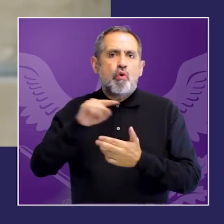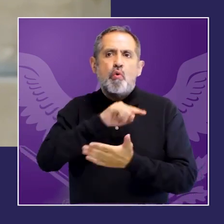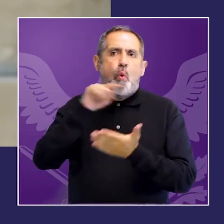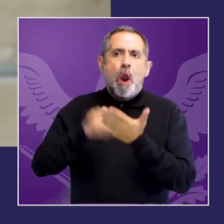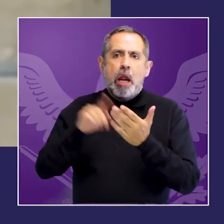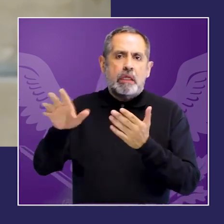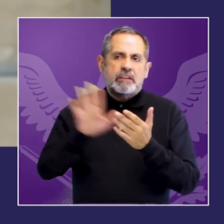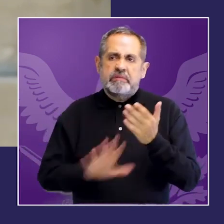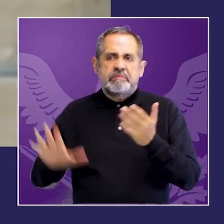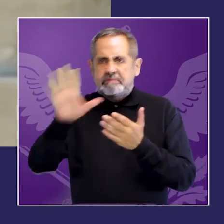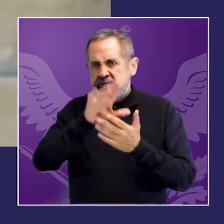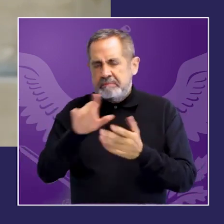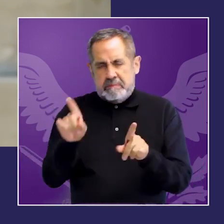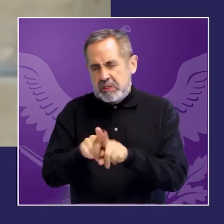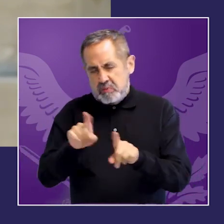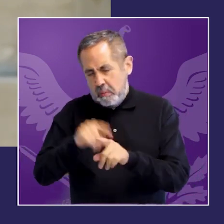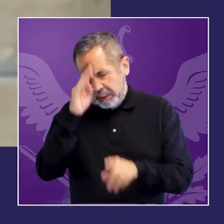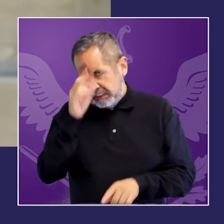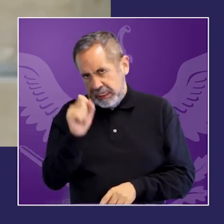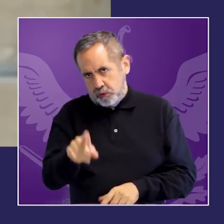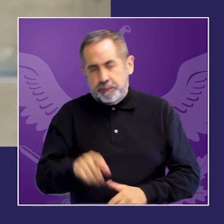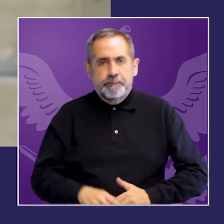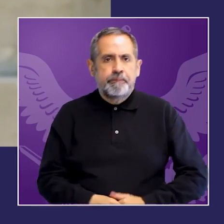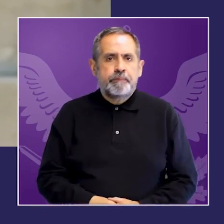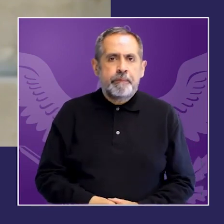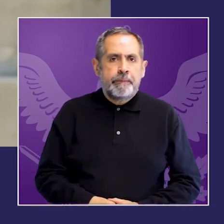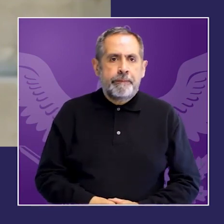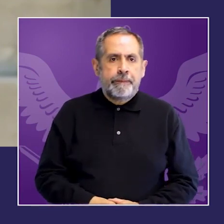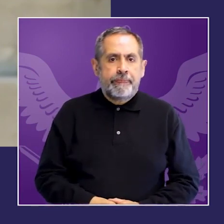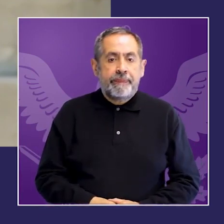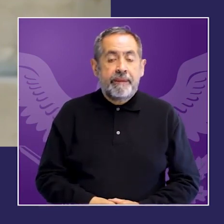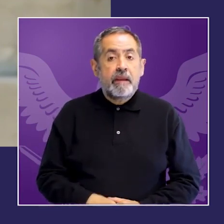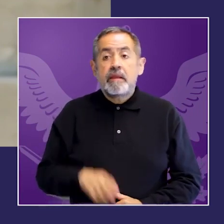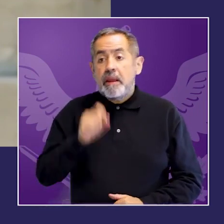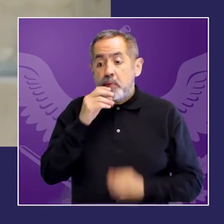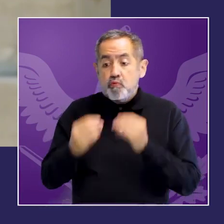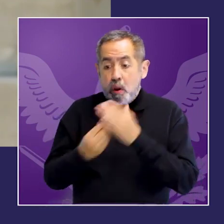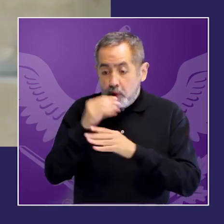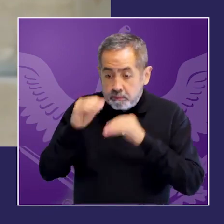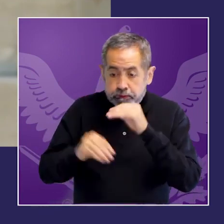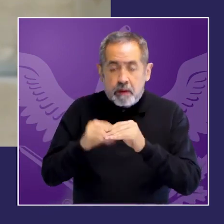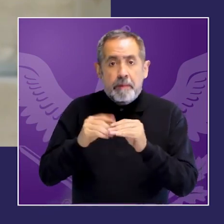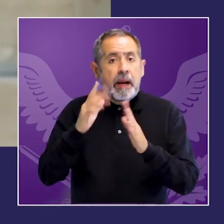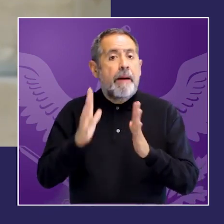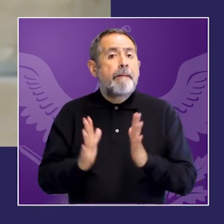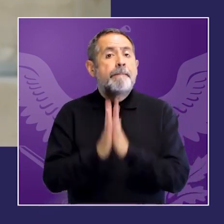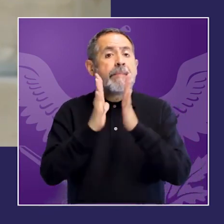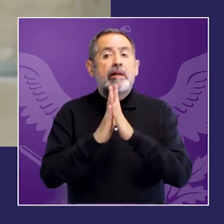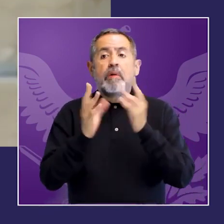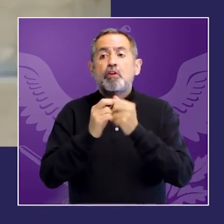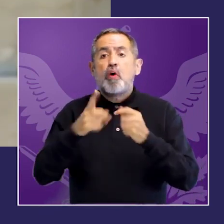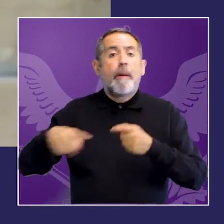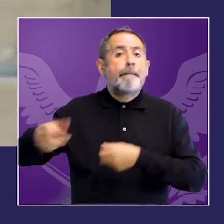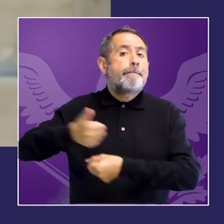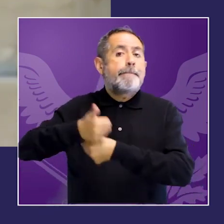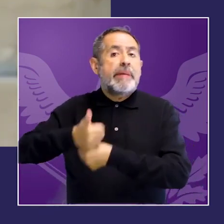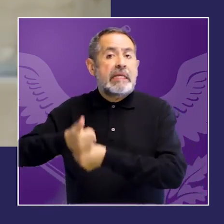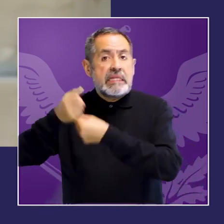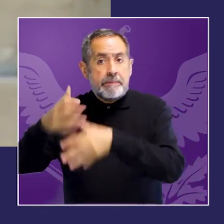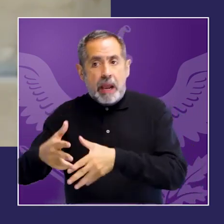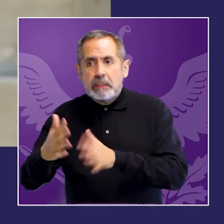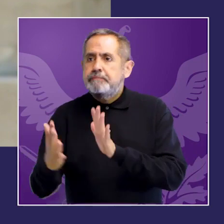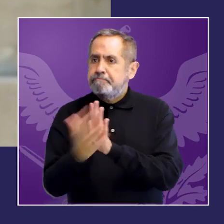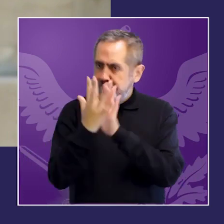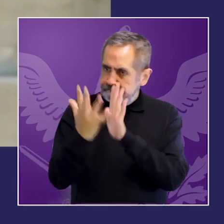participación activa de las víctimas a lo largo del proceso de investigación con normas específicas de derechos de las víctimas o incorporando los estándares